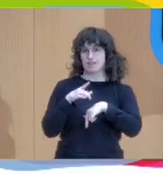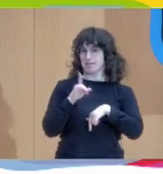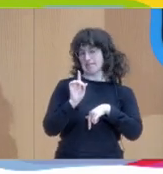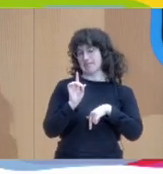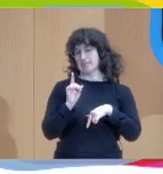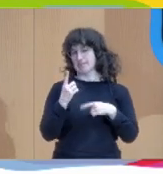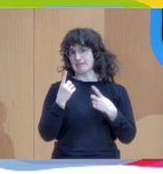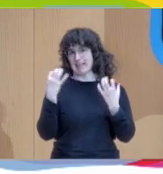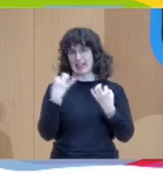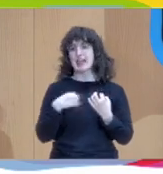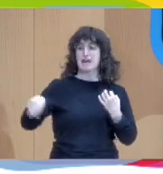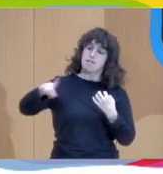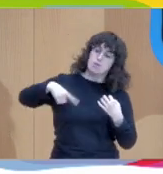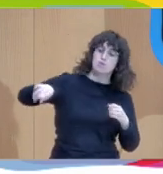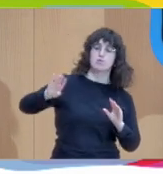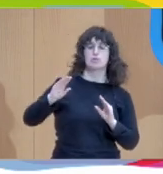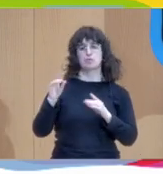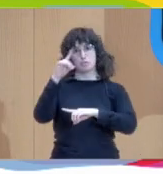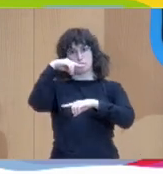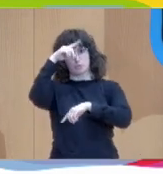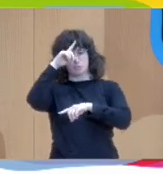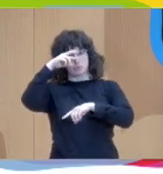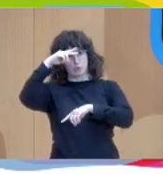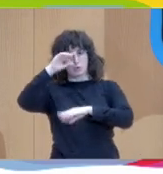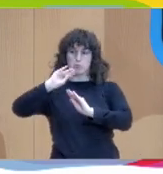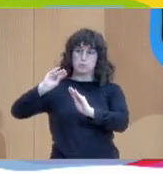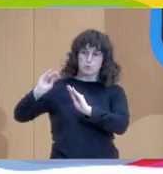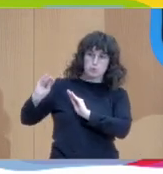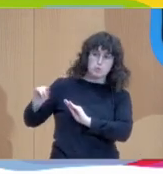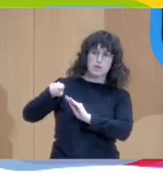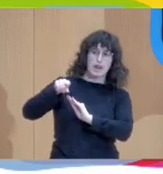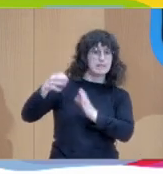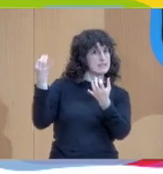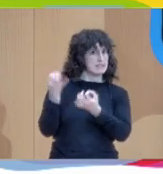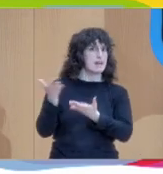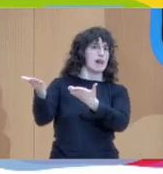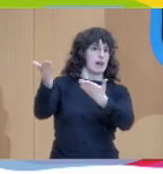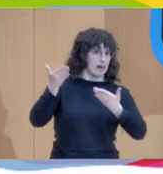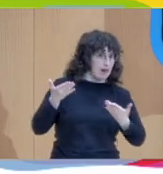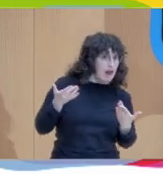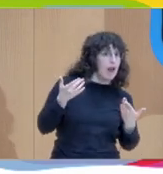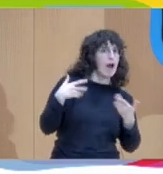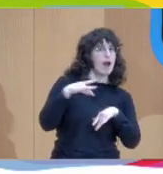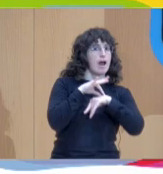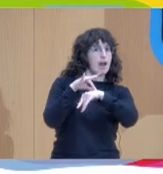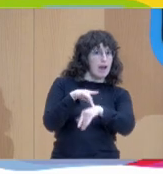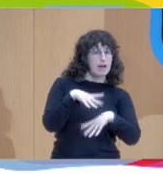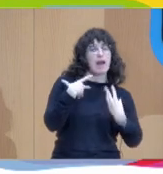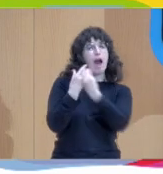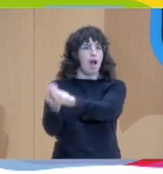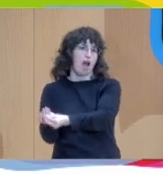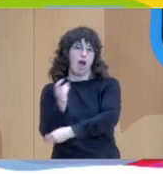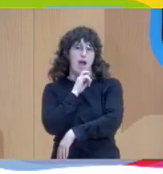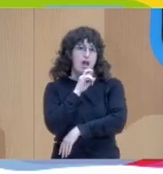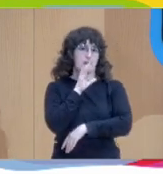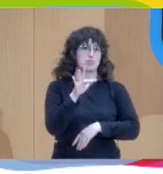preocupaciones y su buen futuro y nosotras estamos ahí para acompañar. Y como profesionales también en la red de